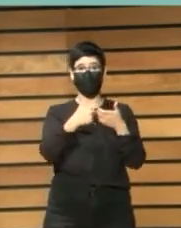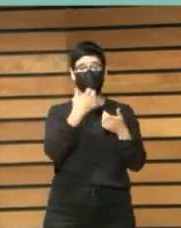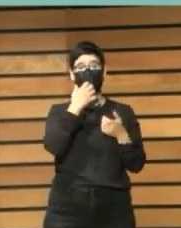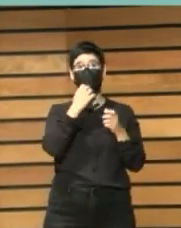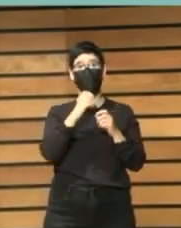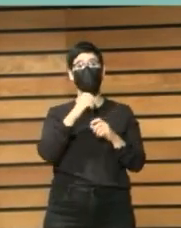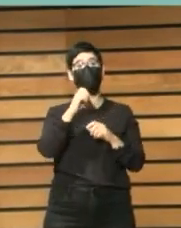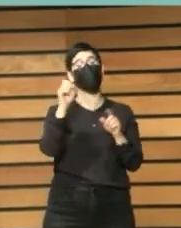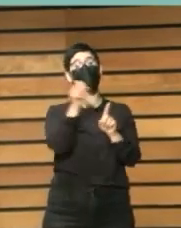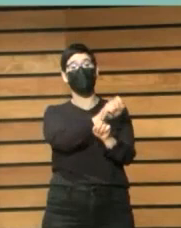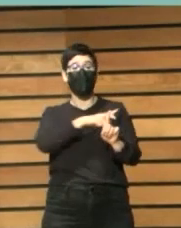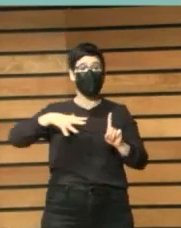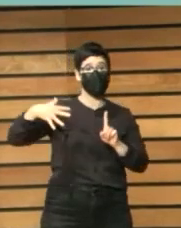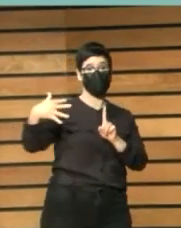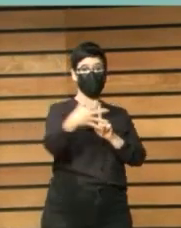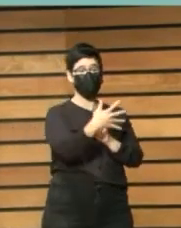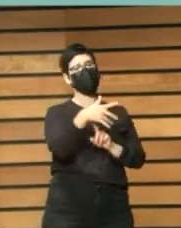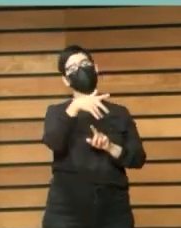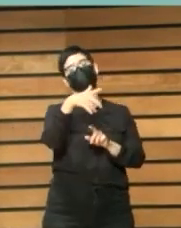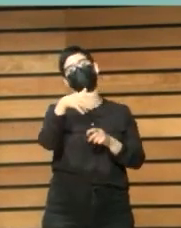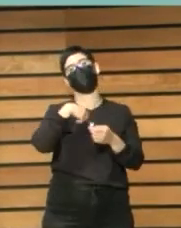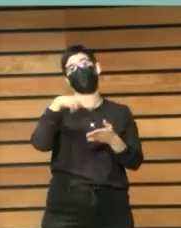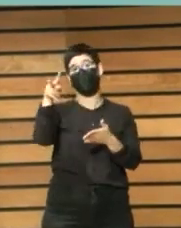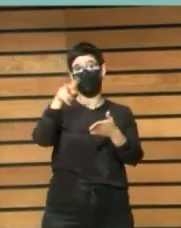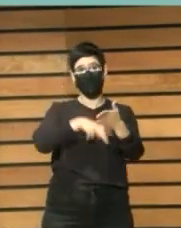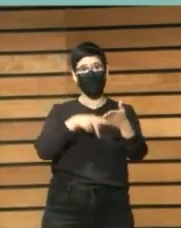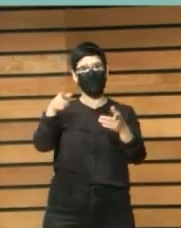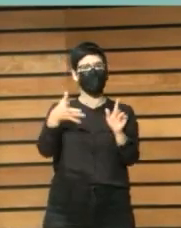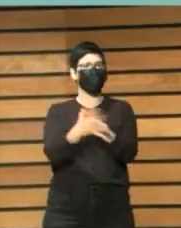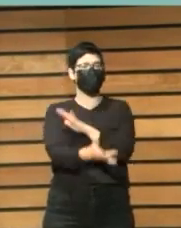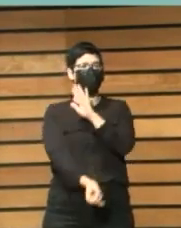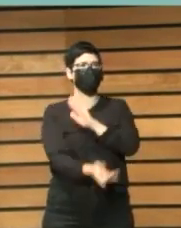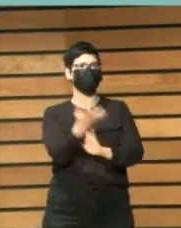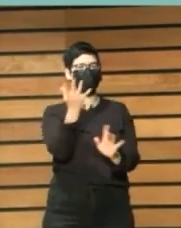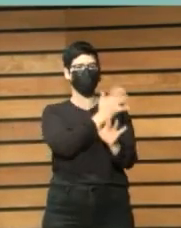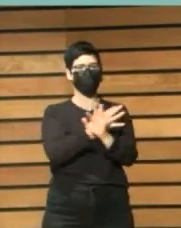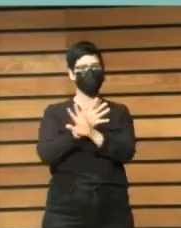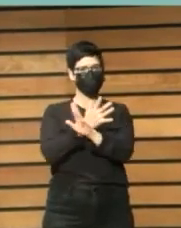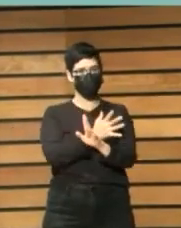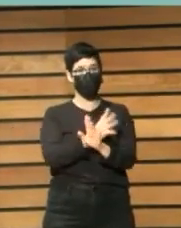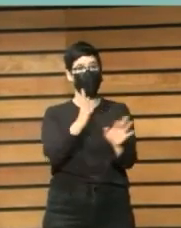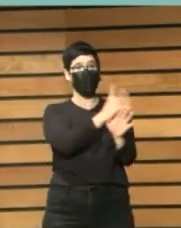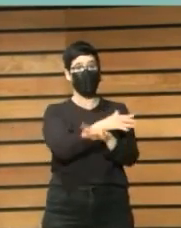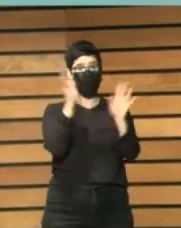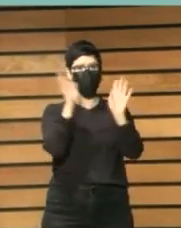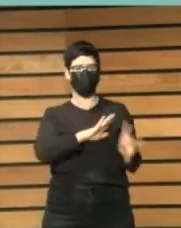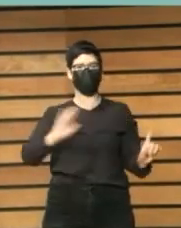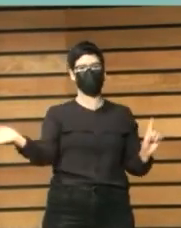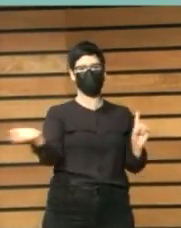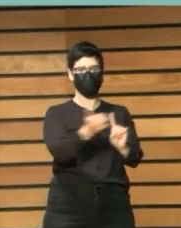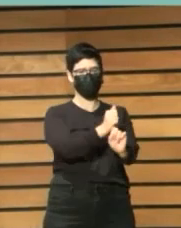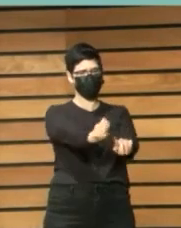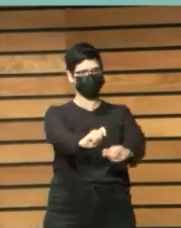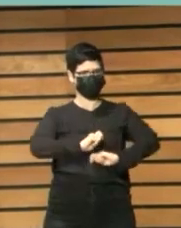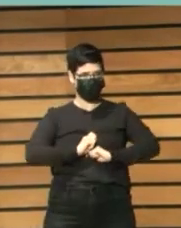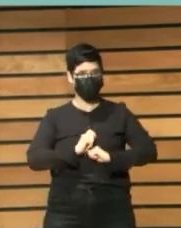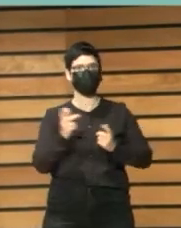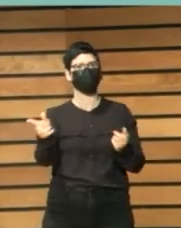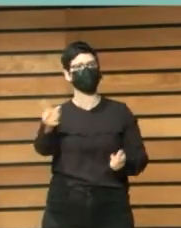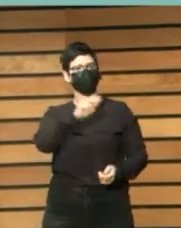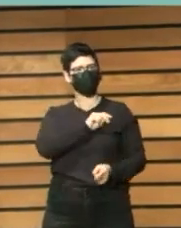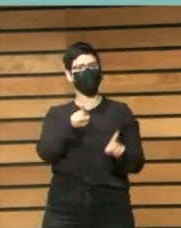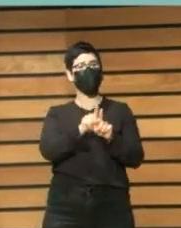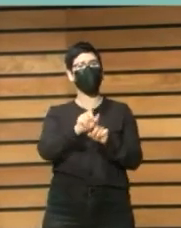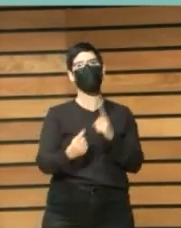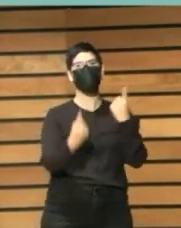se montaban prácticamente como si fueran un juego, un juego en el que hay recompensas. En algunos clubs de lectura también hay